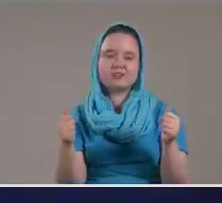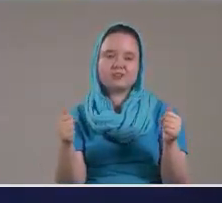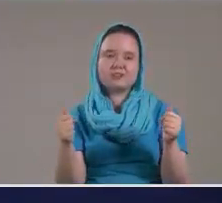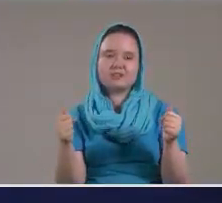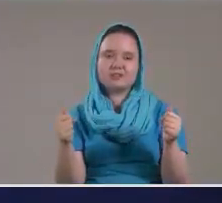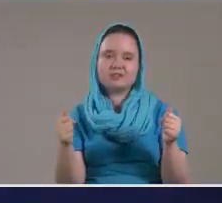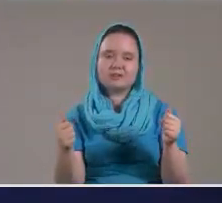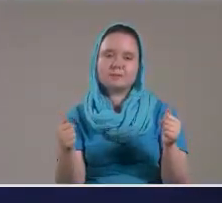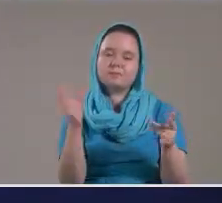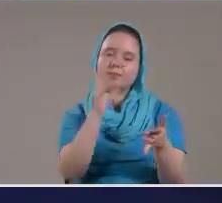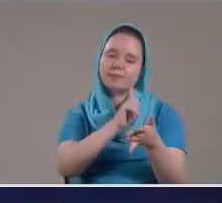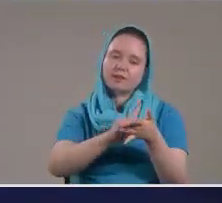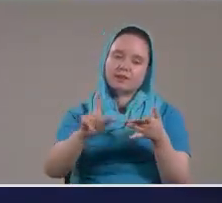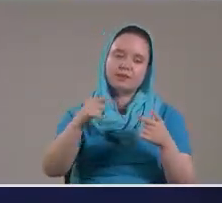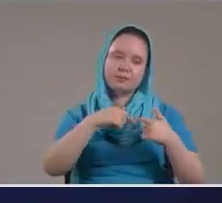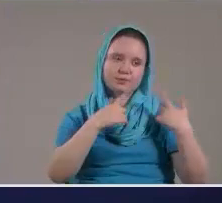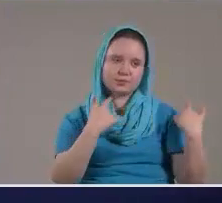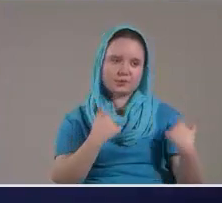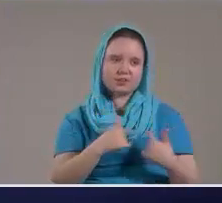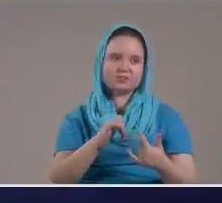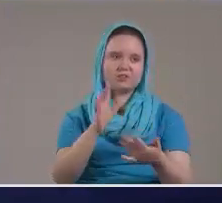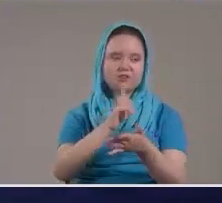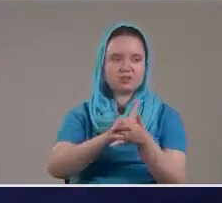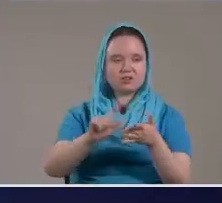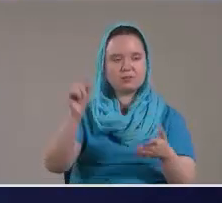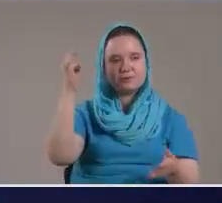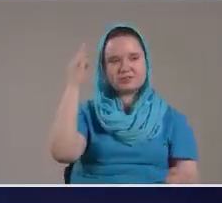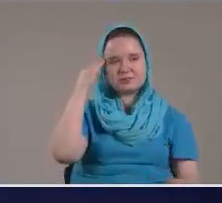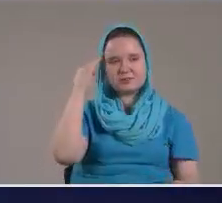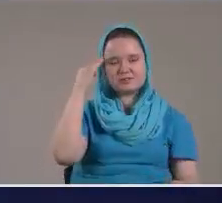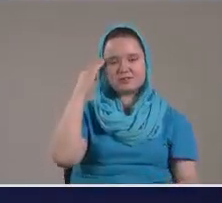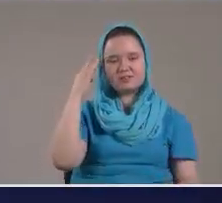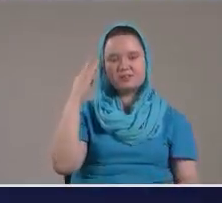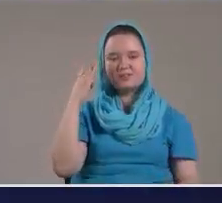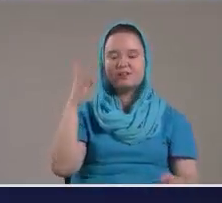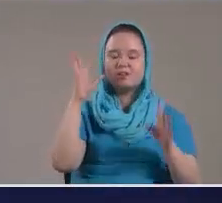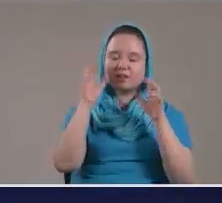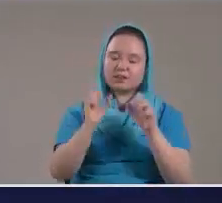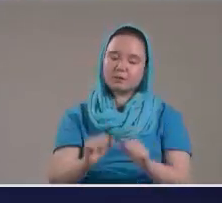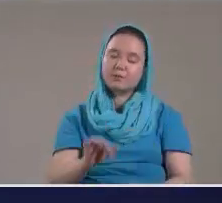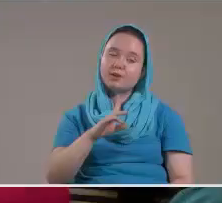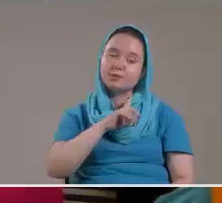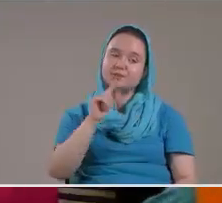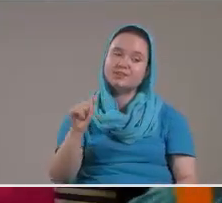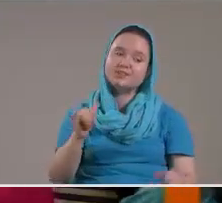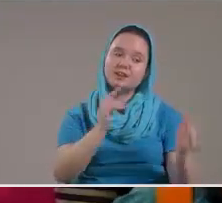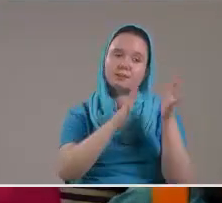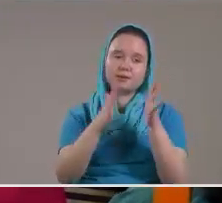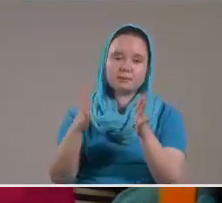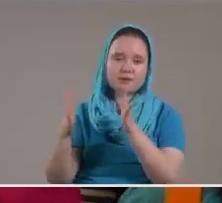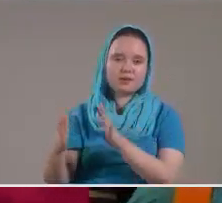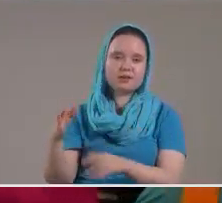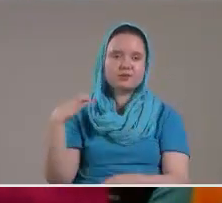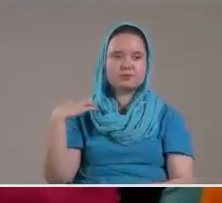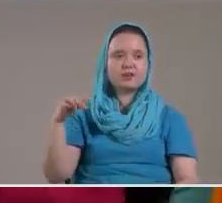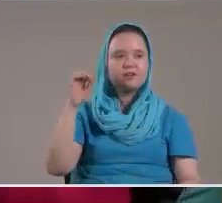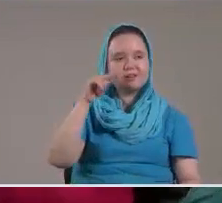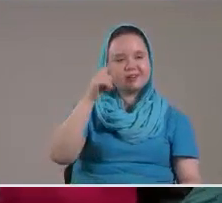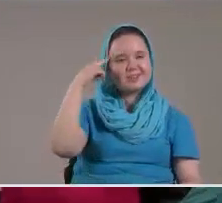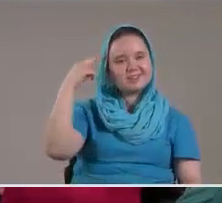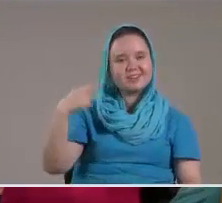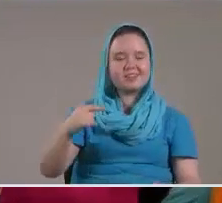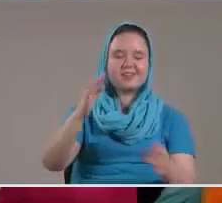Limpia Nuestro corazón Nuestra mente Para que podamos Estar preparados Para ese día